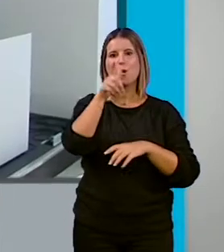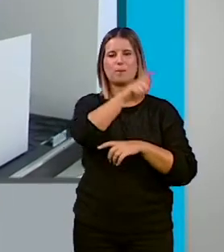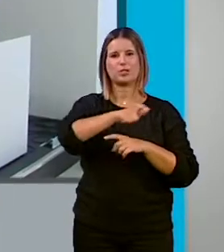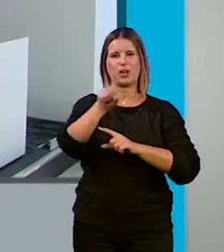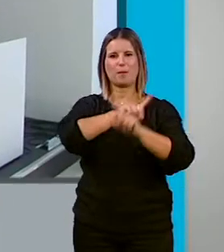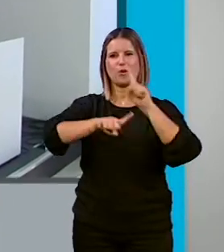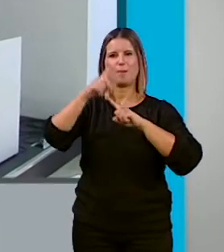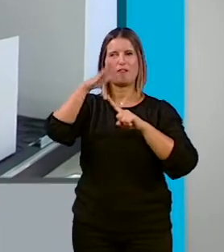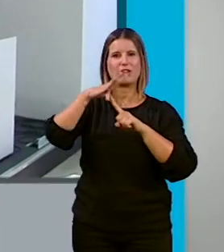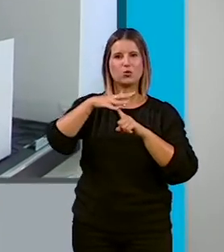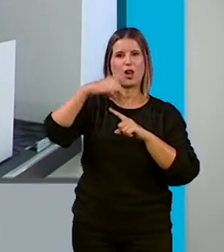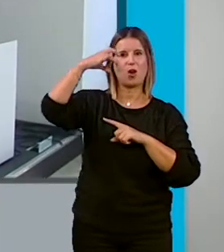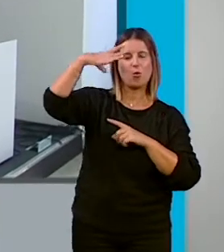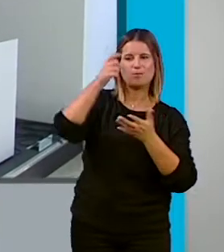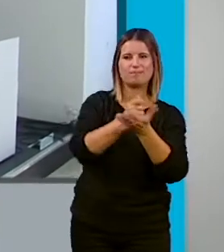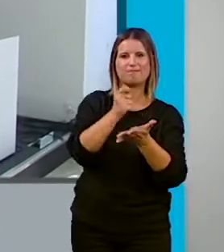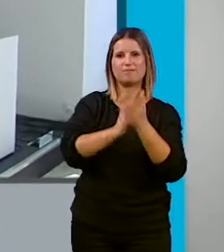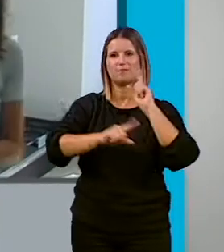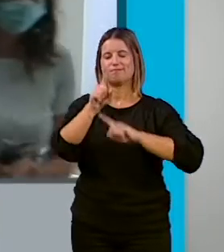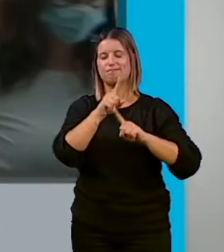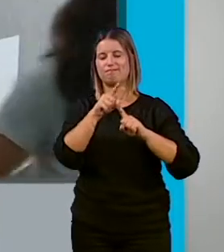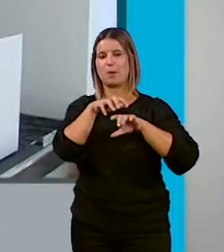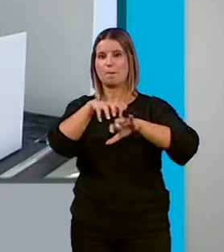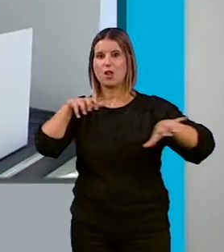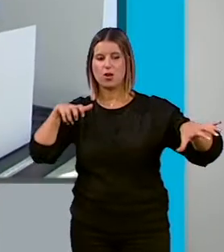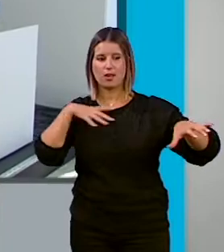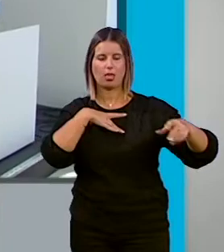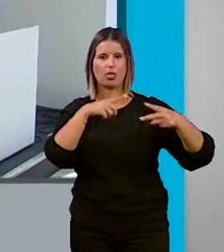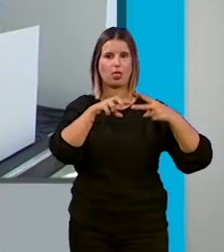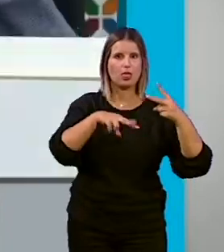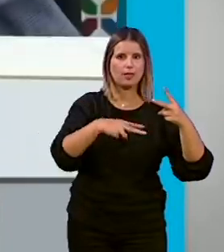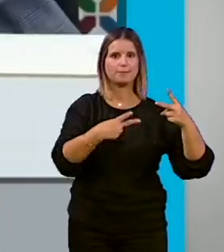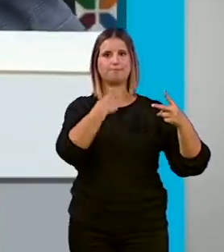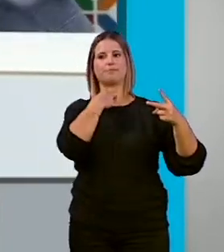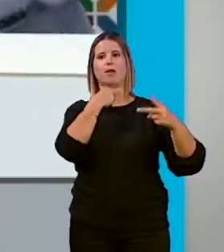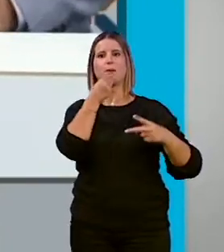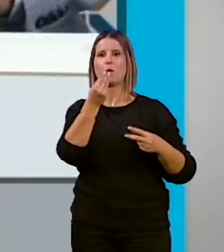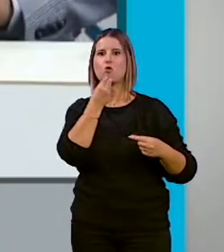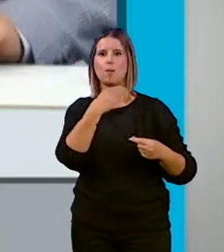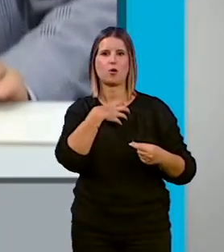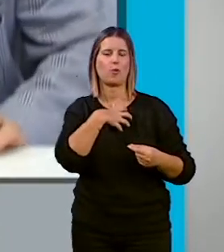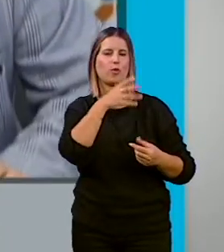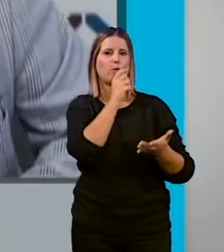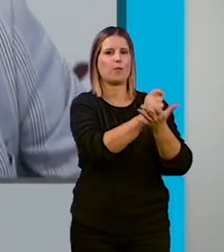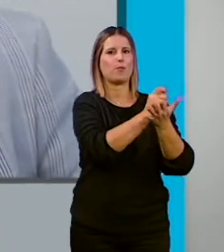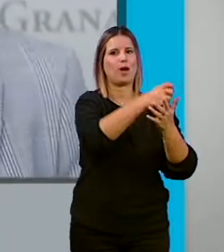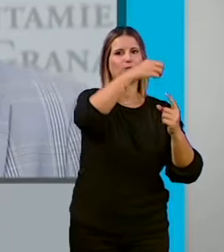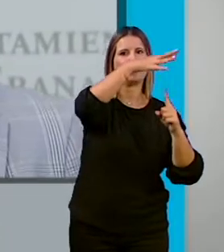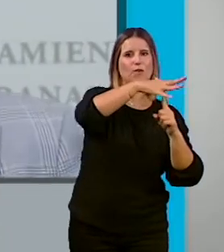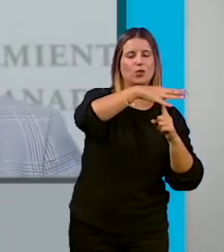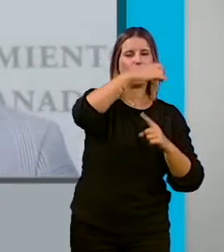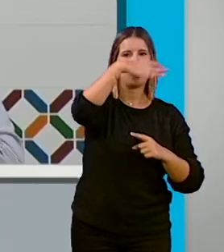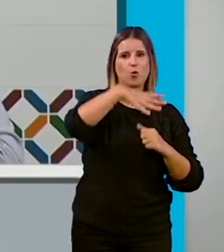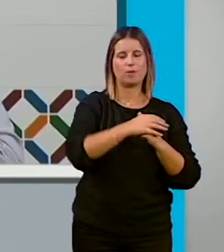señalando que muchas tendrán que elegir entre pagar la luz o comer. Por ello ha pedido a la concejal de Servicios Sociales que desarrolle esta medida.